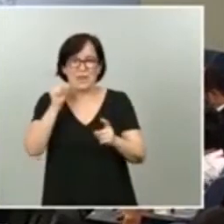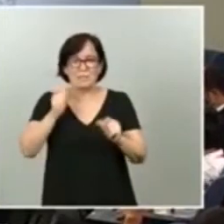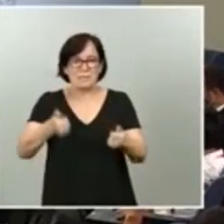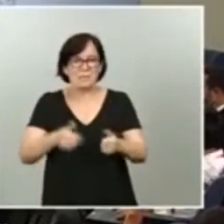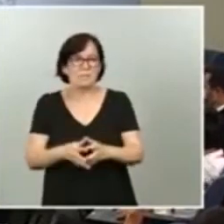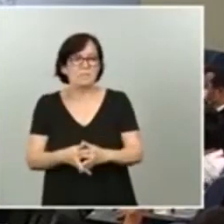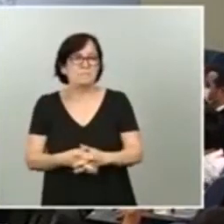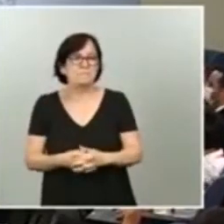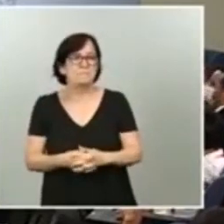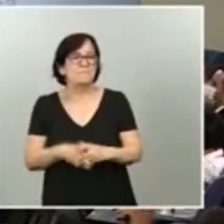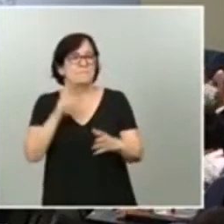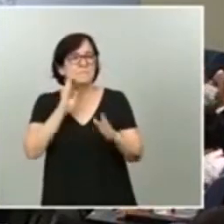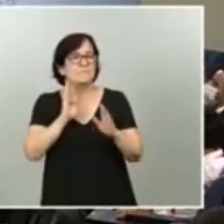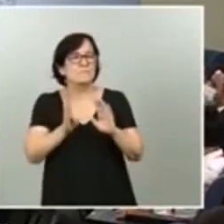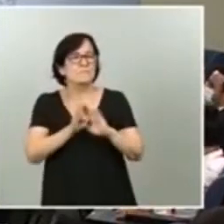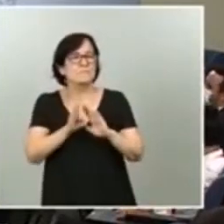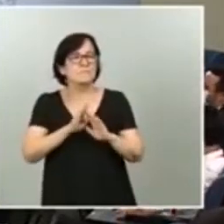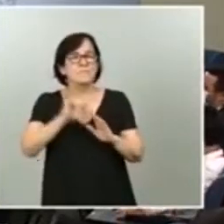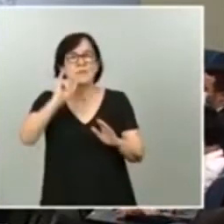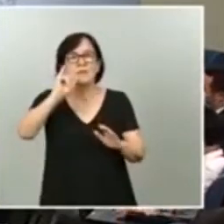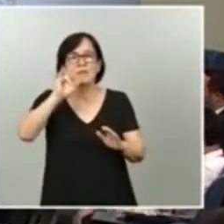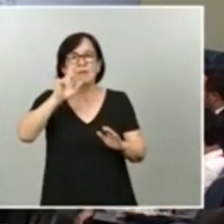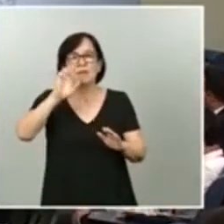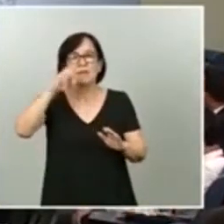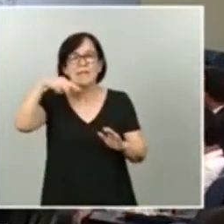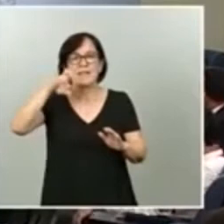seguimos. Irene Castro, del diario Punto Es.